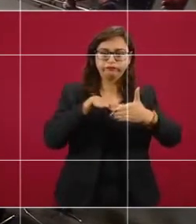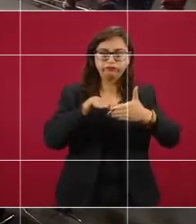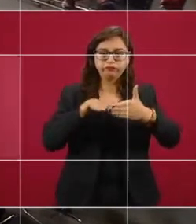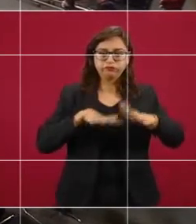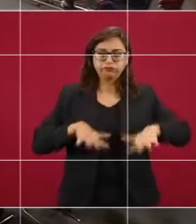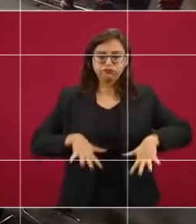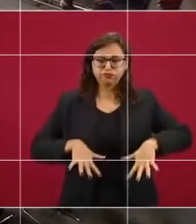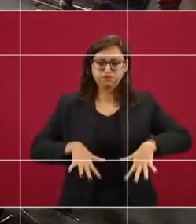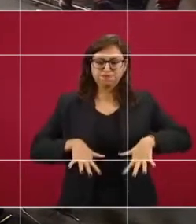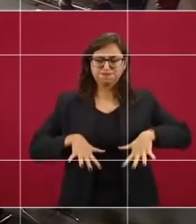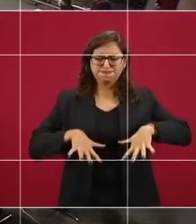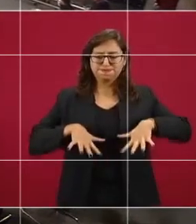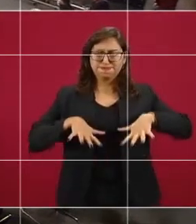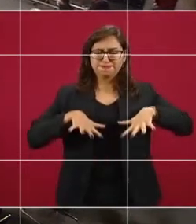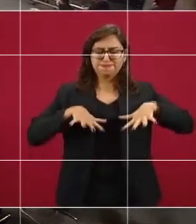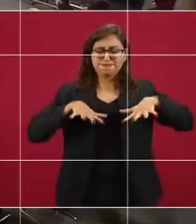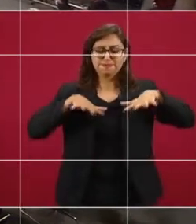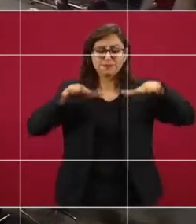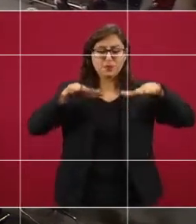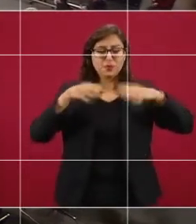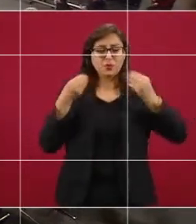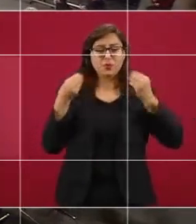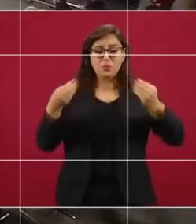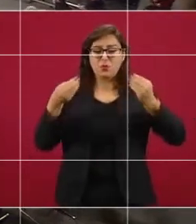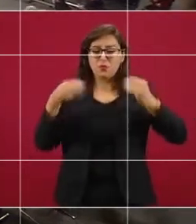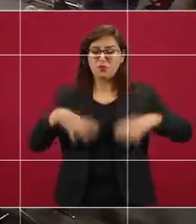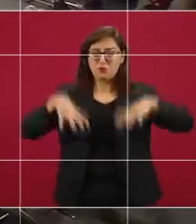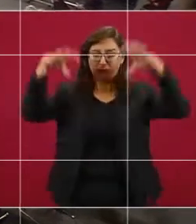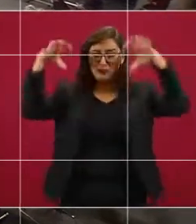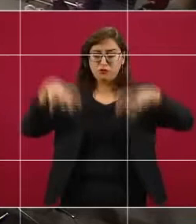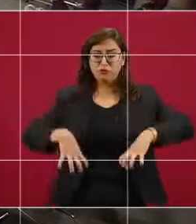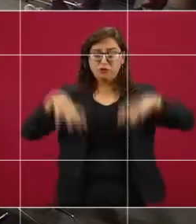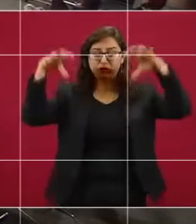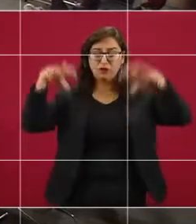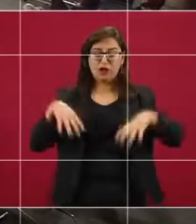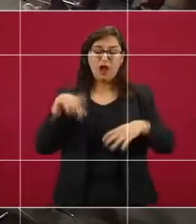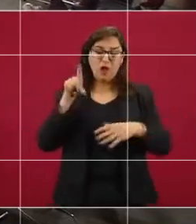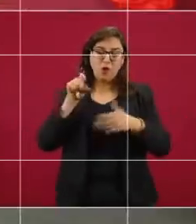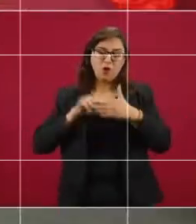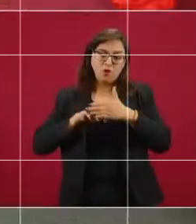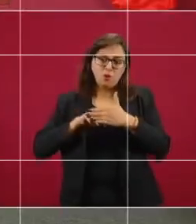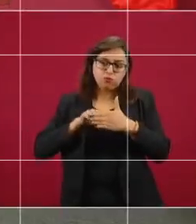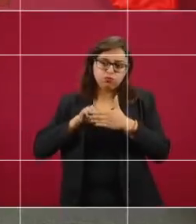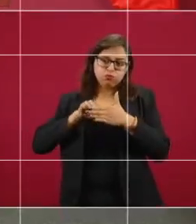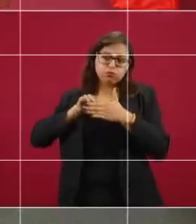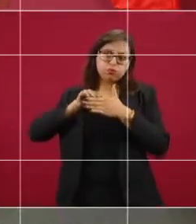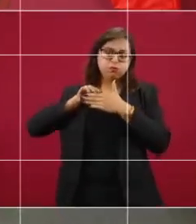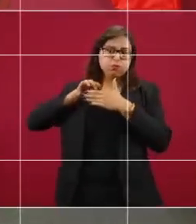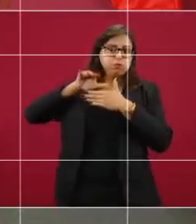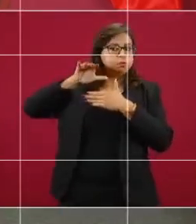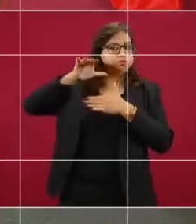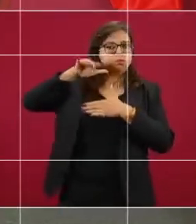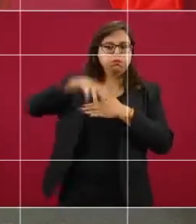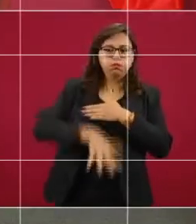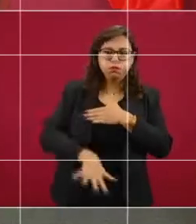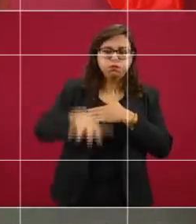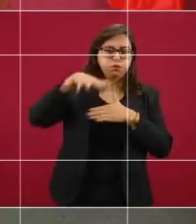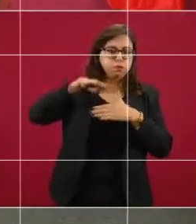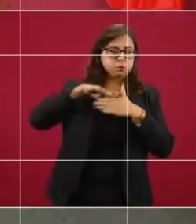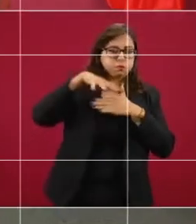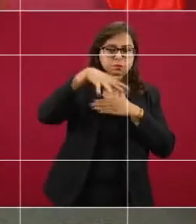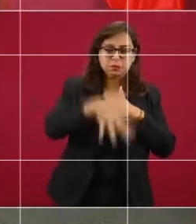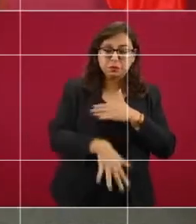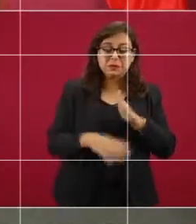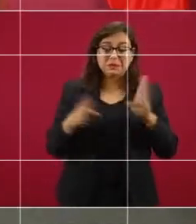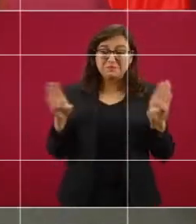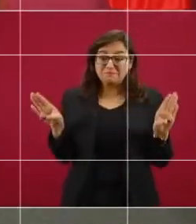llovió arriba de la presa. Aún cuando se mantuvo cerrada